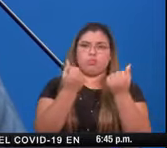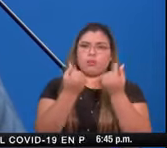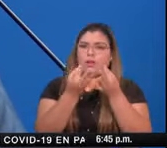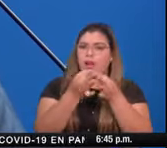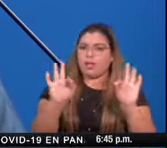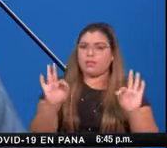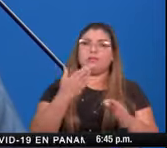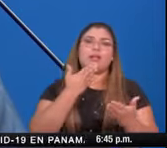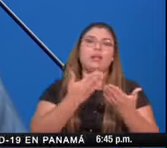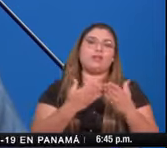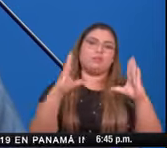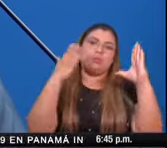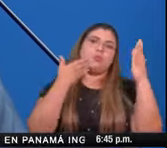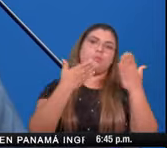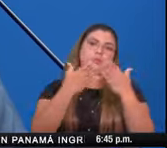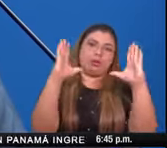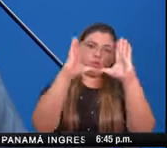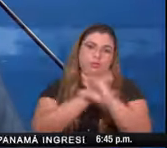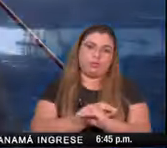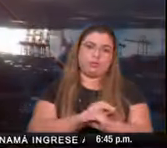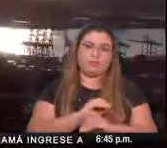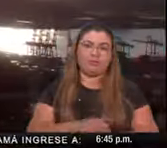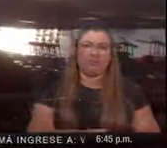gracias y muy buenas noches